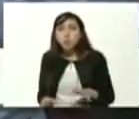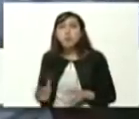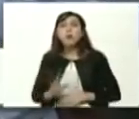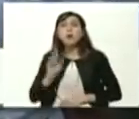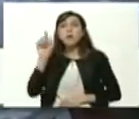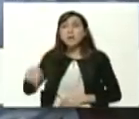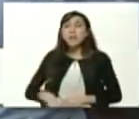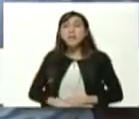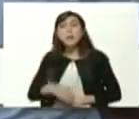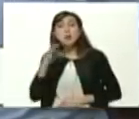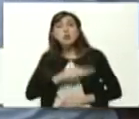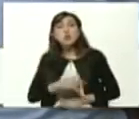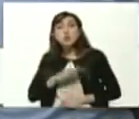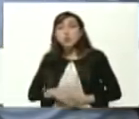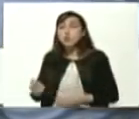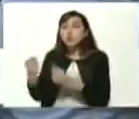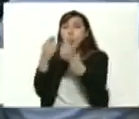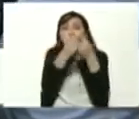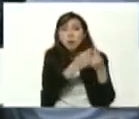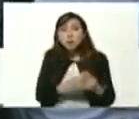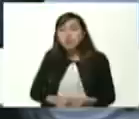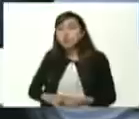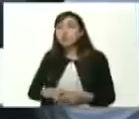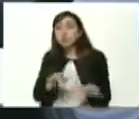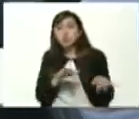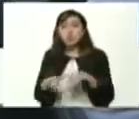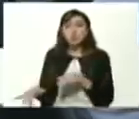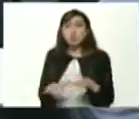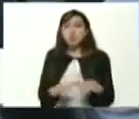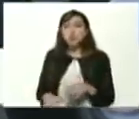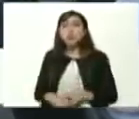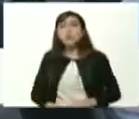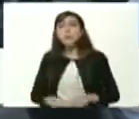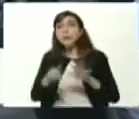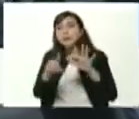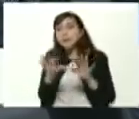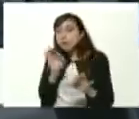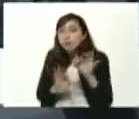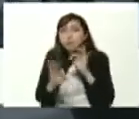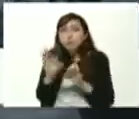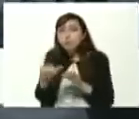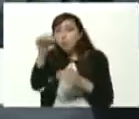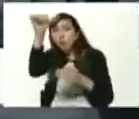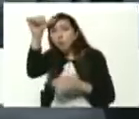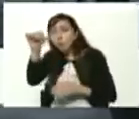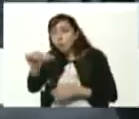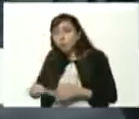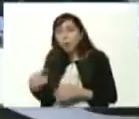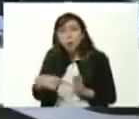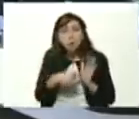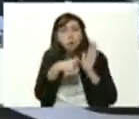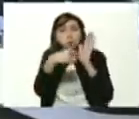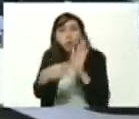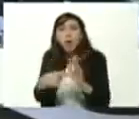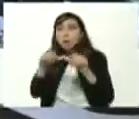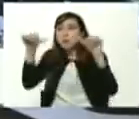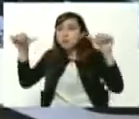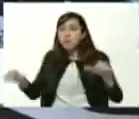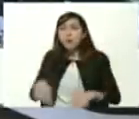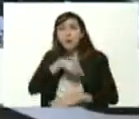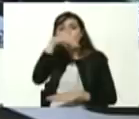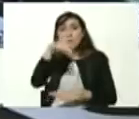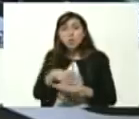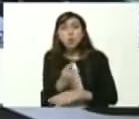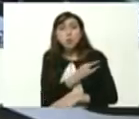datos socioeconómicos y finalmente las seis opciones universitarias que nos ofrece nuestro sistema nacional